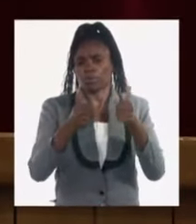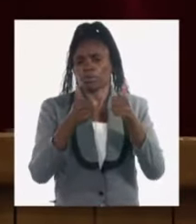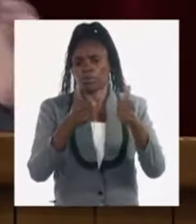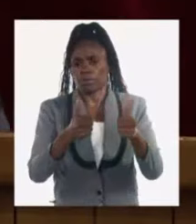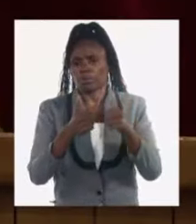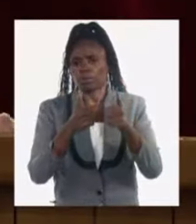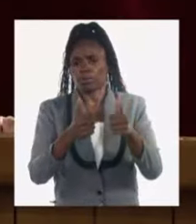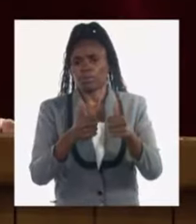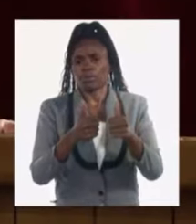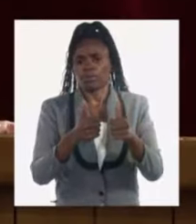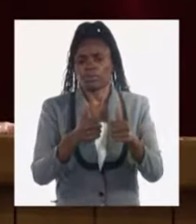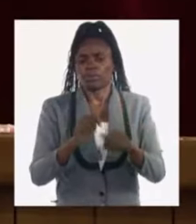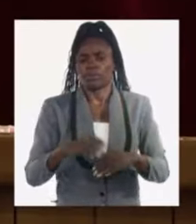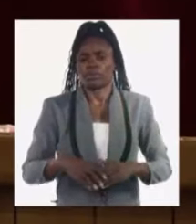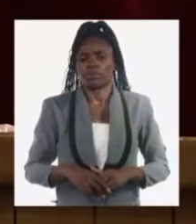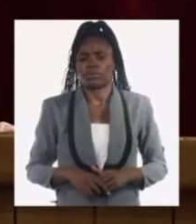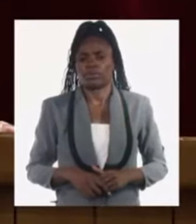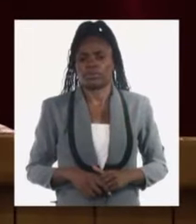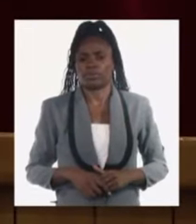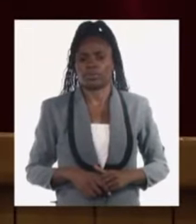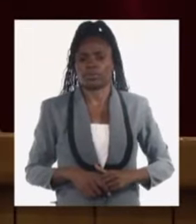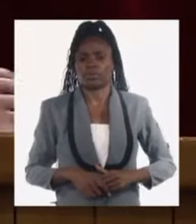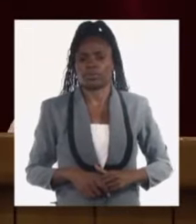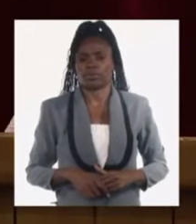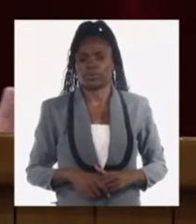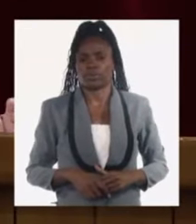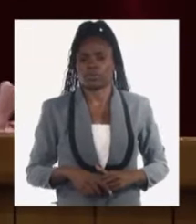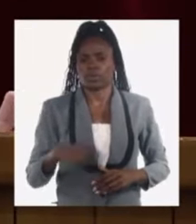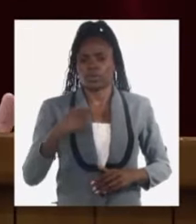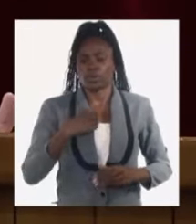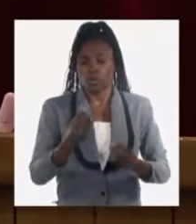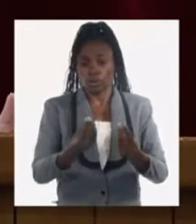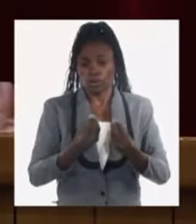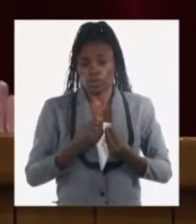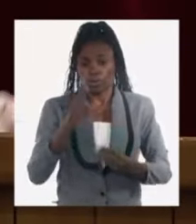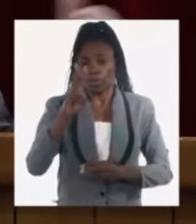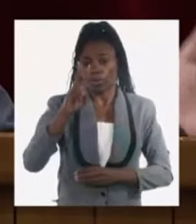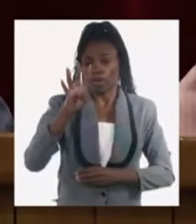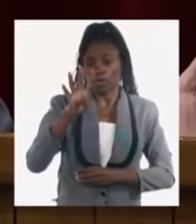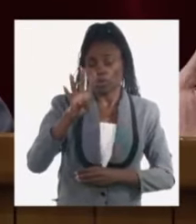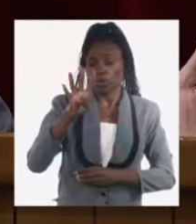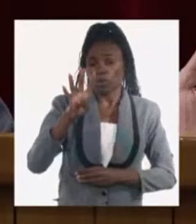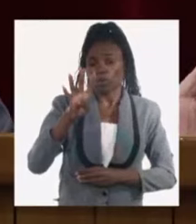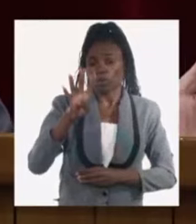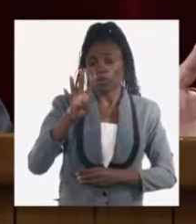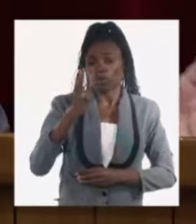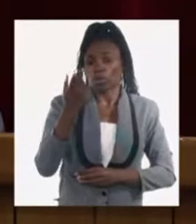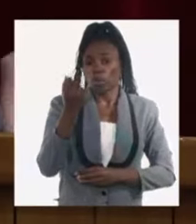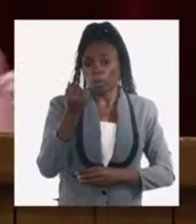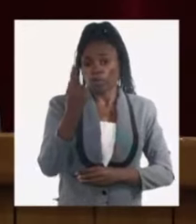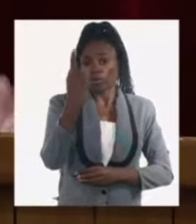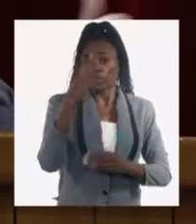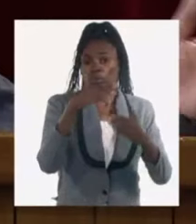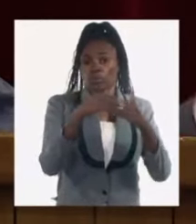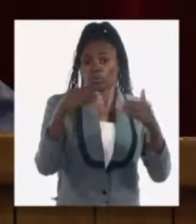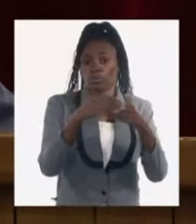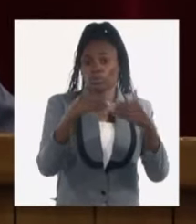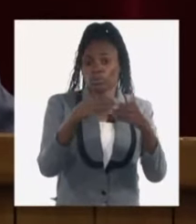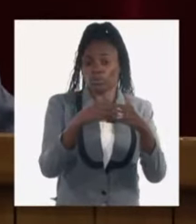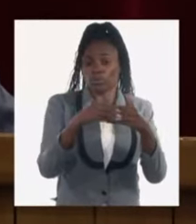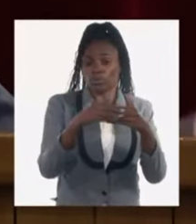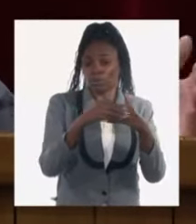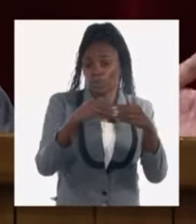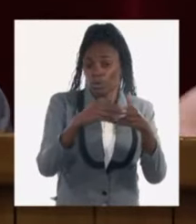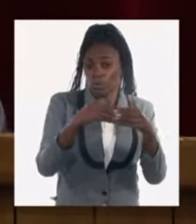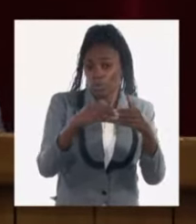inflacionario y puede esconder cierto nivel de ineficiencia pues si usted recibe en vez de 24 pesos por un dólar 120 tiene que ser para